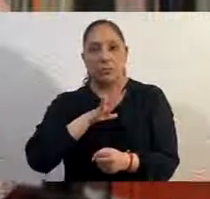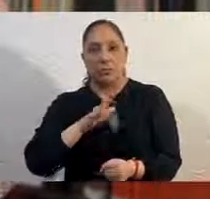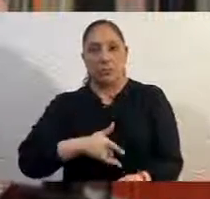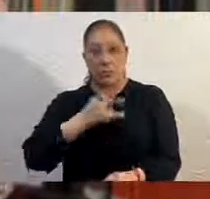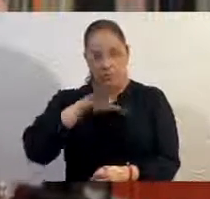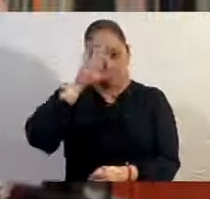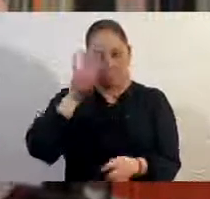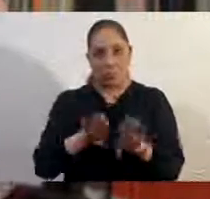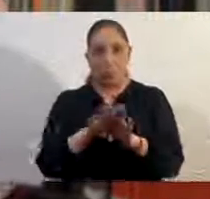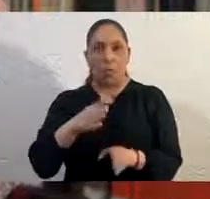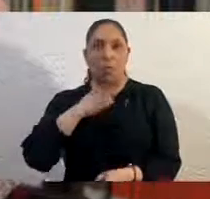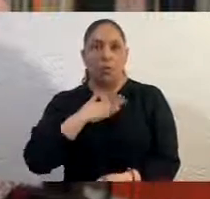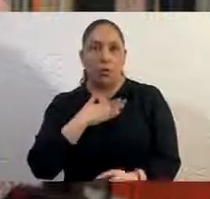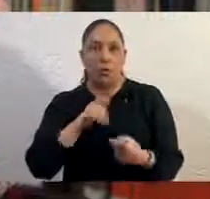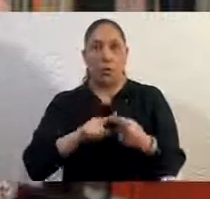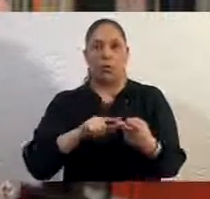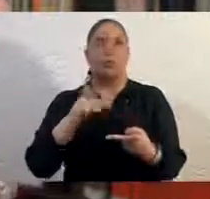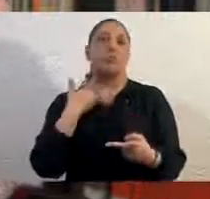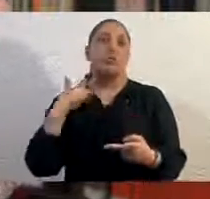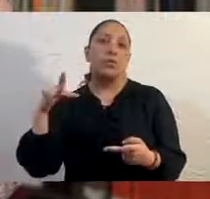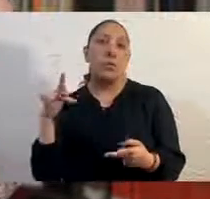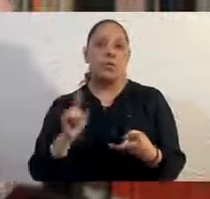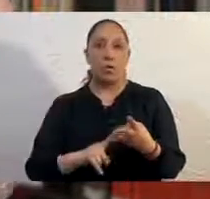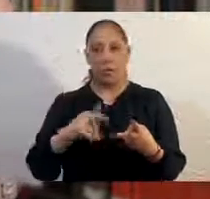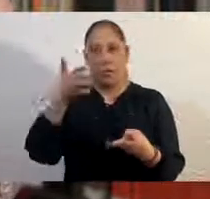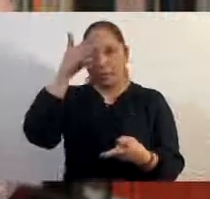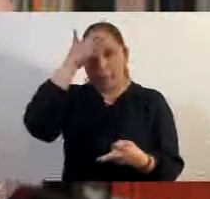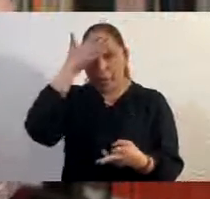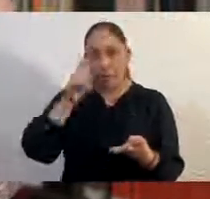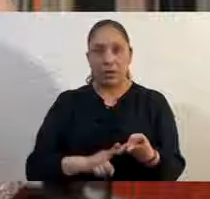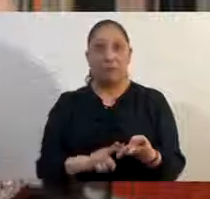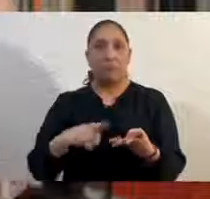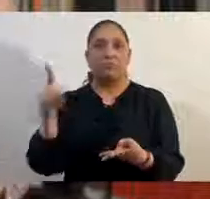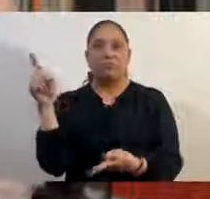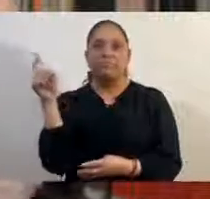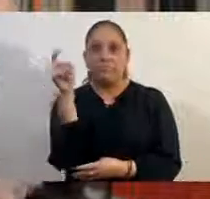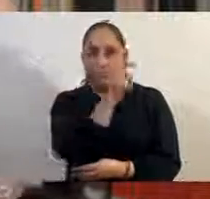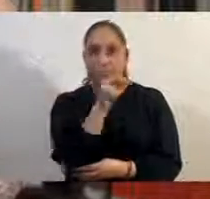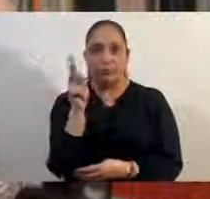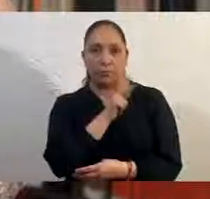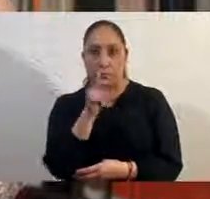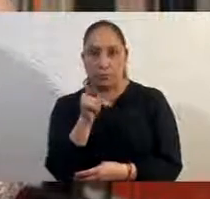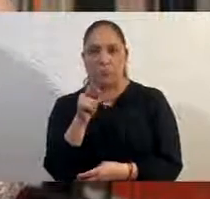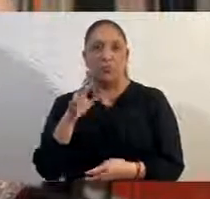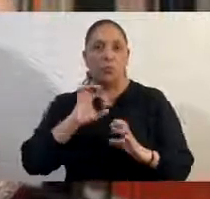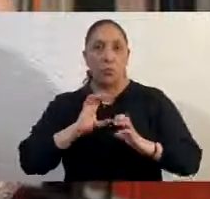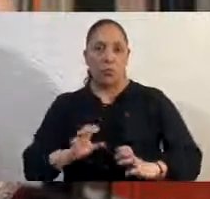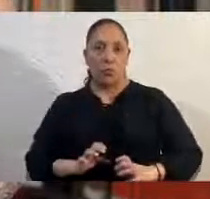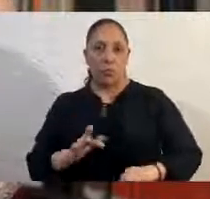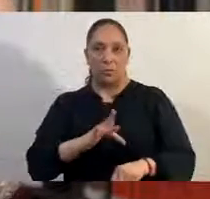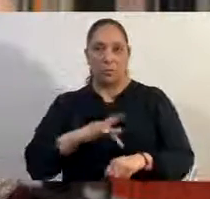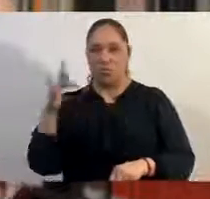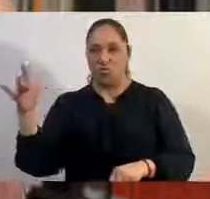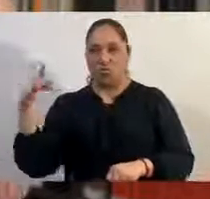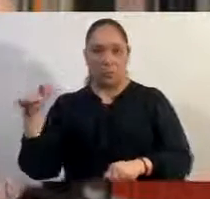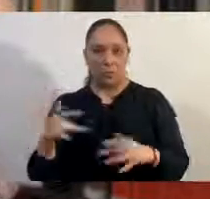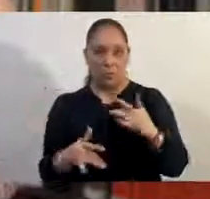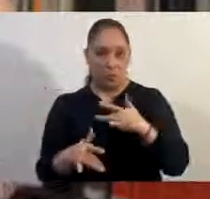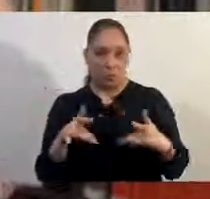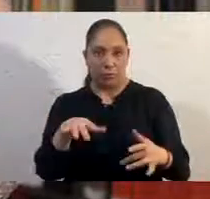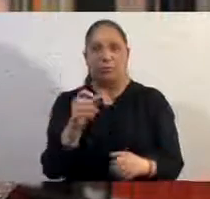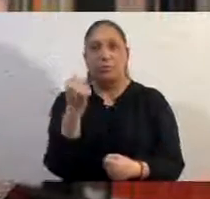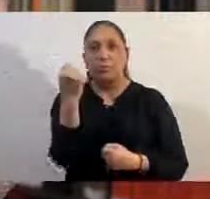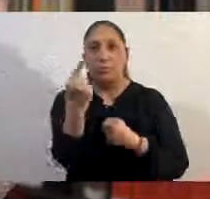tos, dolor de garganta, fiebre, dificultad para respirar, dolor de cuerpo. Algunos tienen mayores